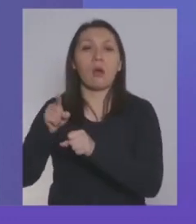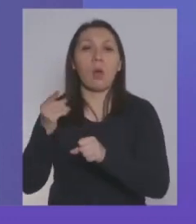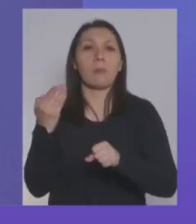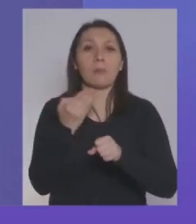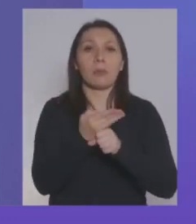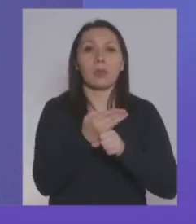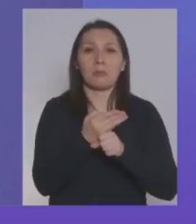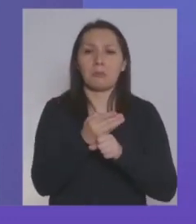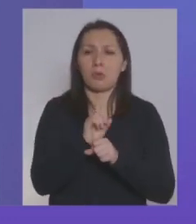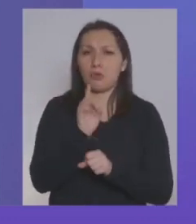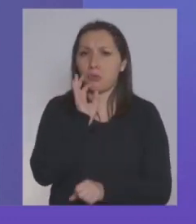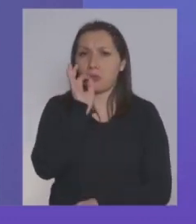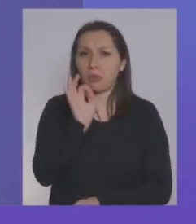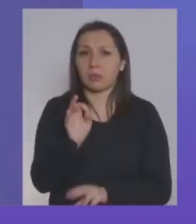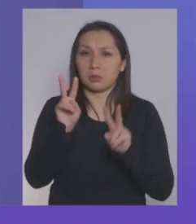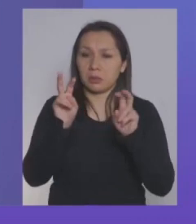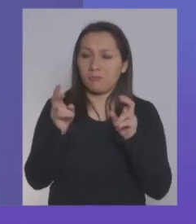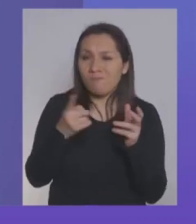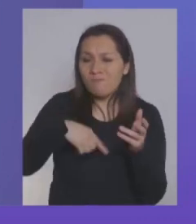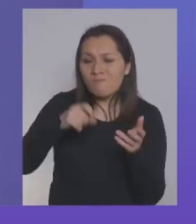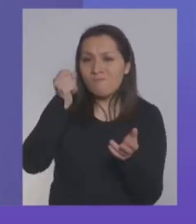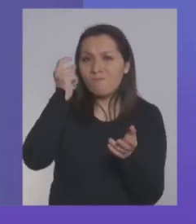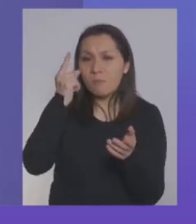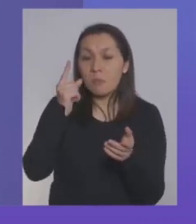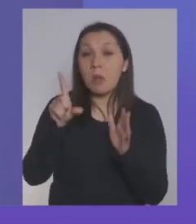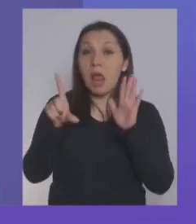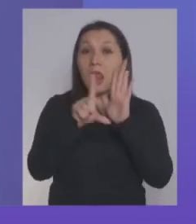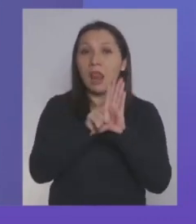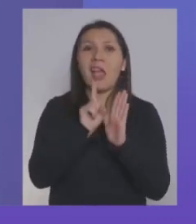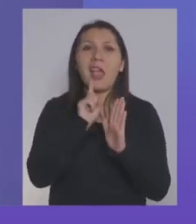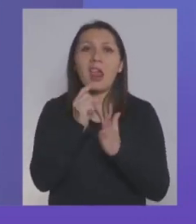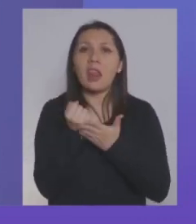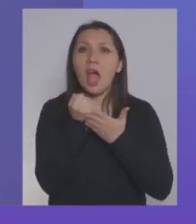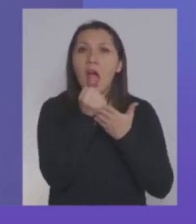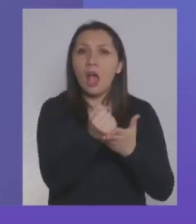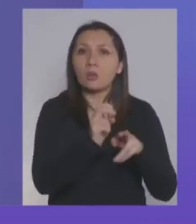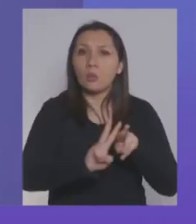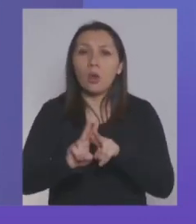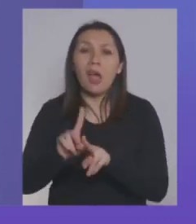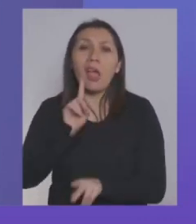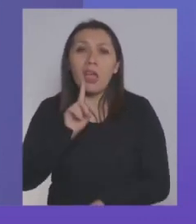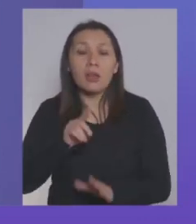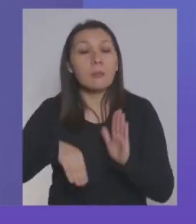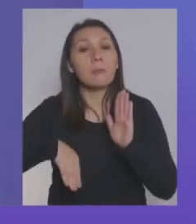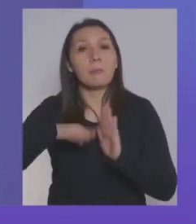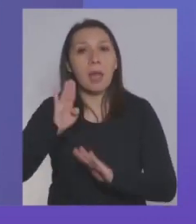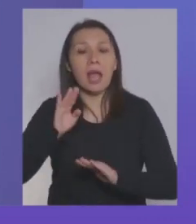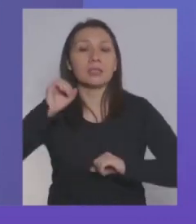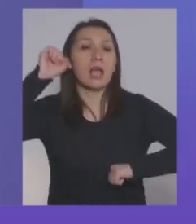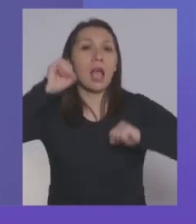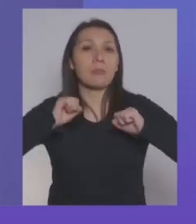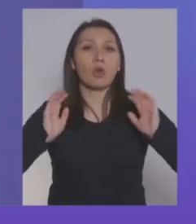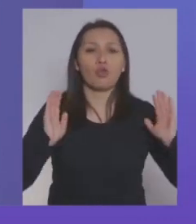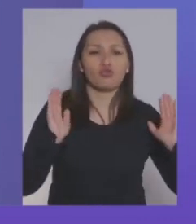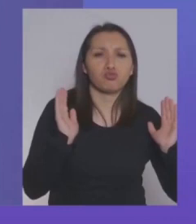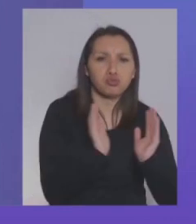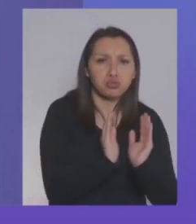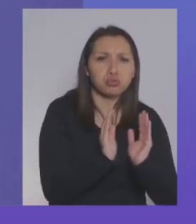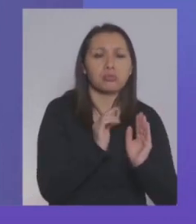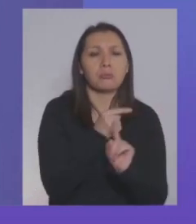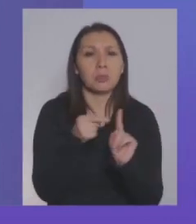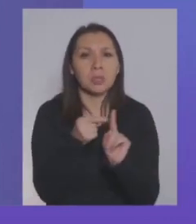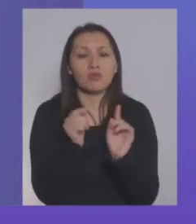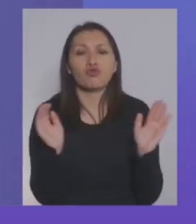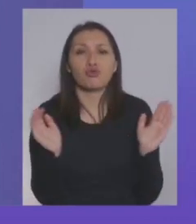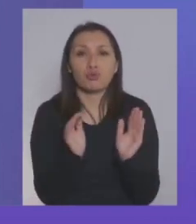Por lo cual esto acá nos dice que claramente esta ley ha venido a darle una solución, sobre todo a las empresas pequeñas y medianas,